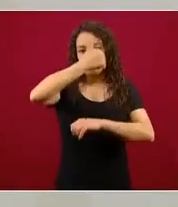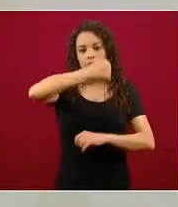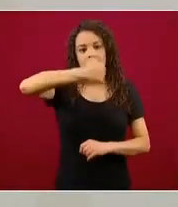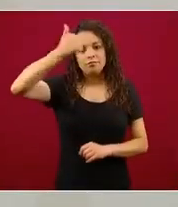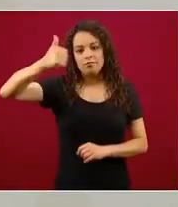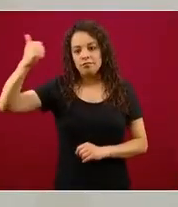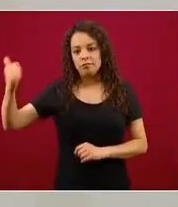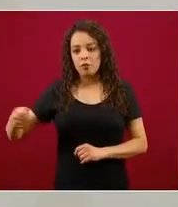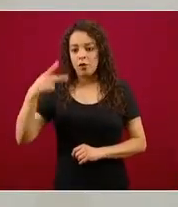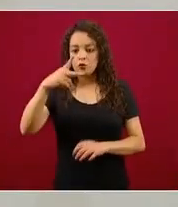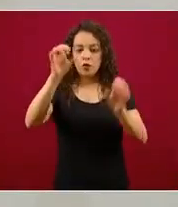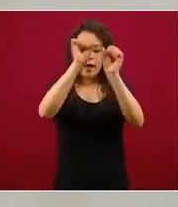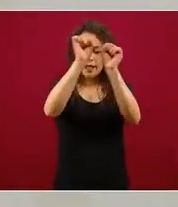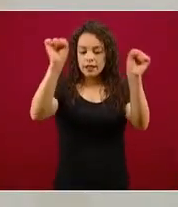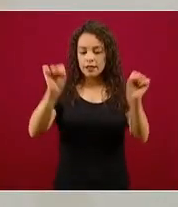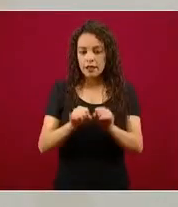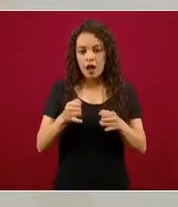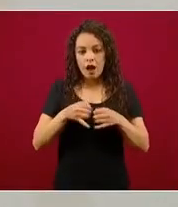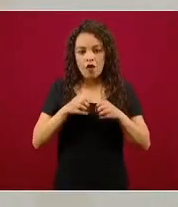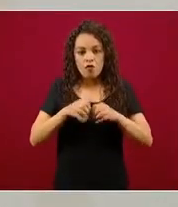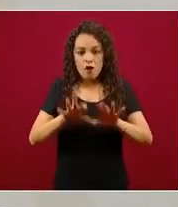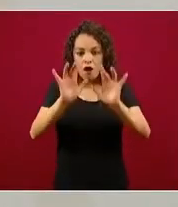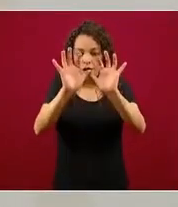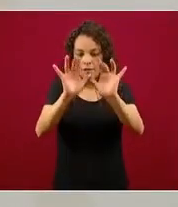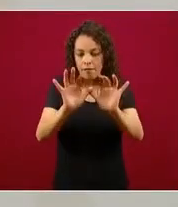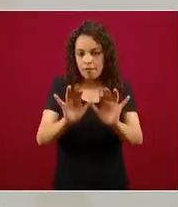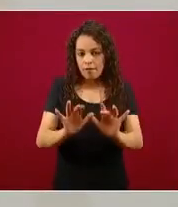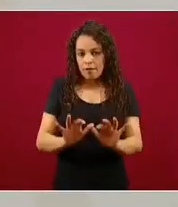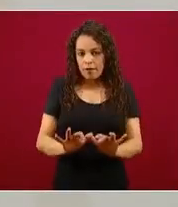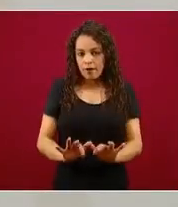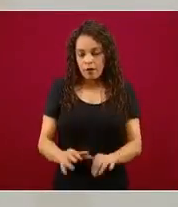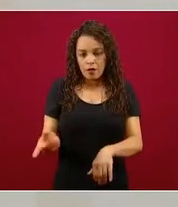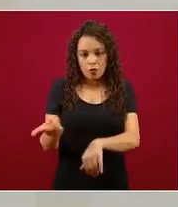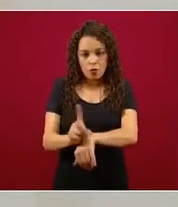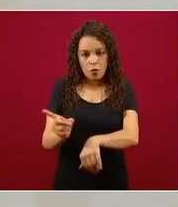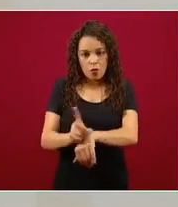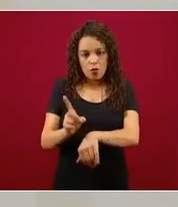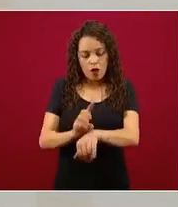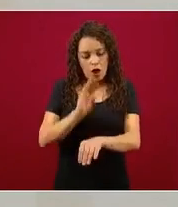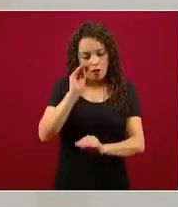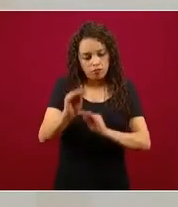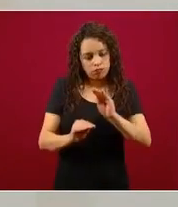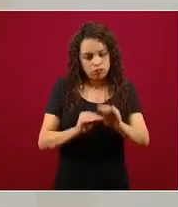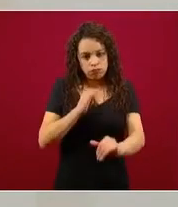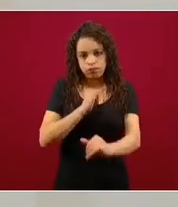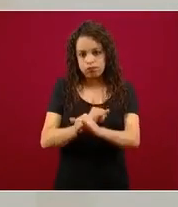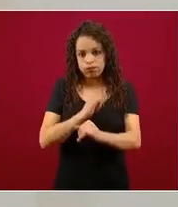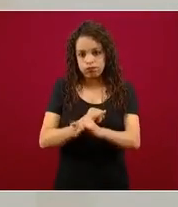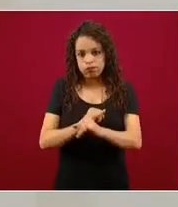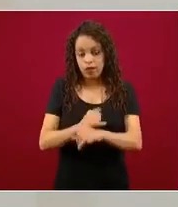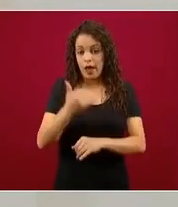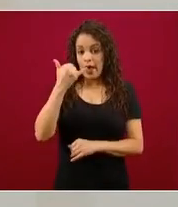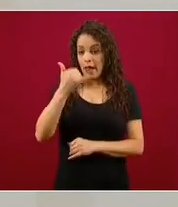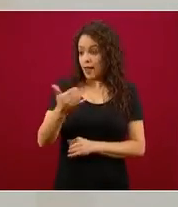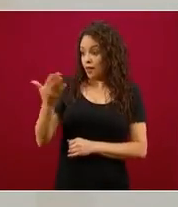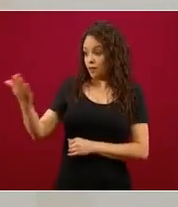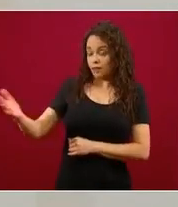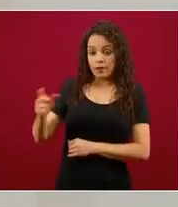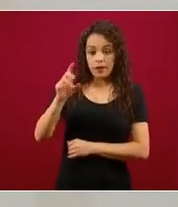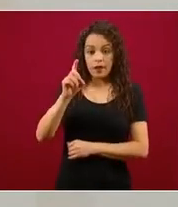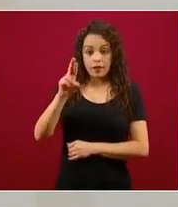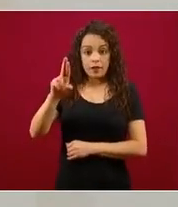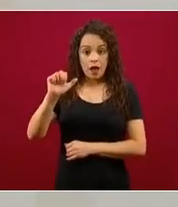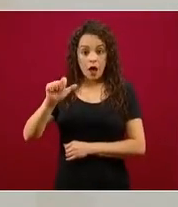información que vierten todos los días y que el doctor Alomía presenta